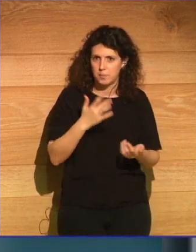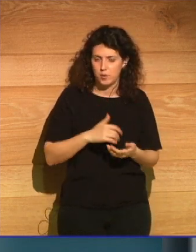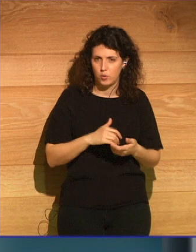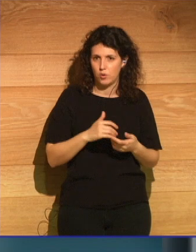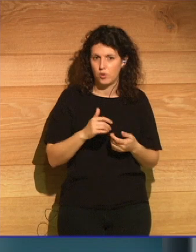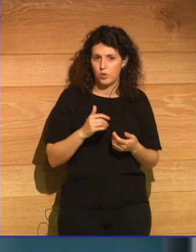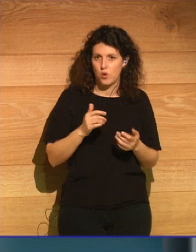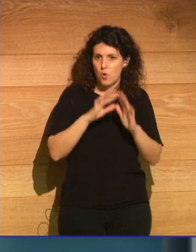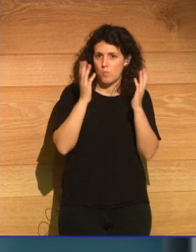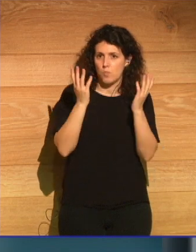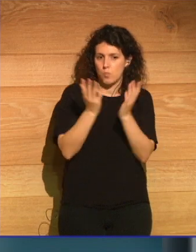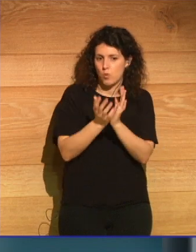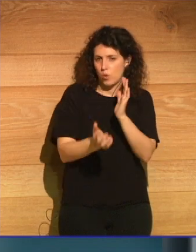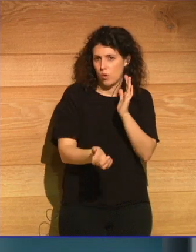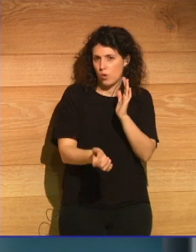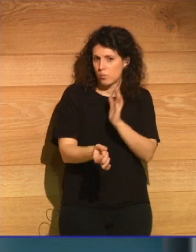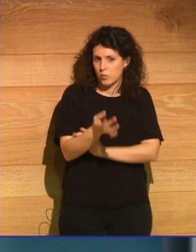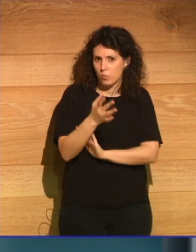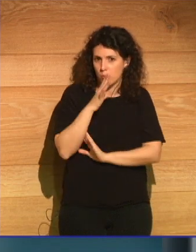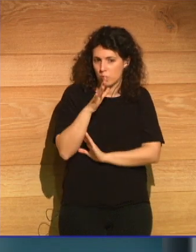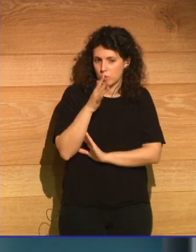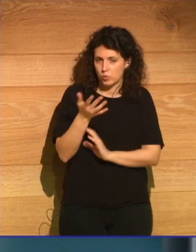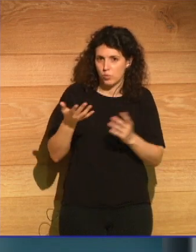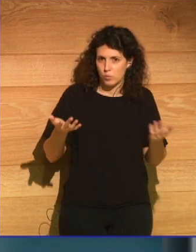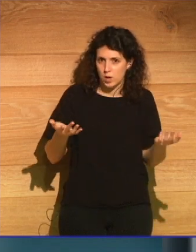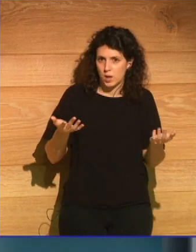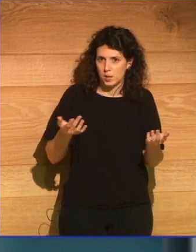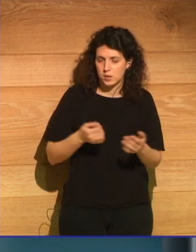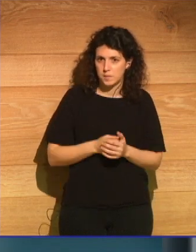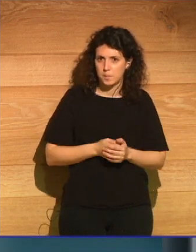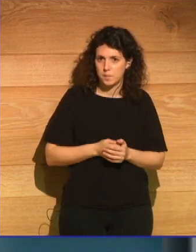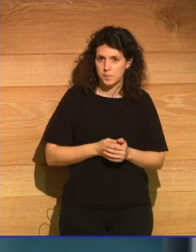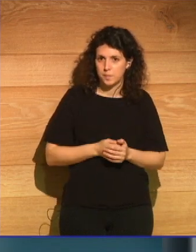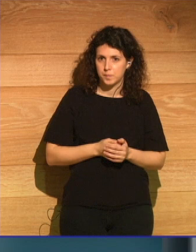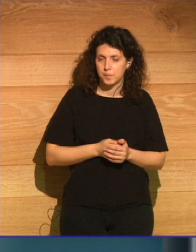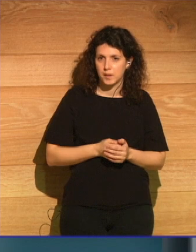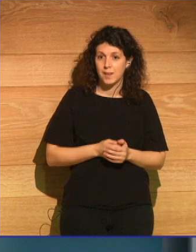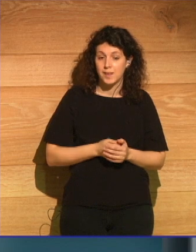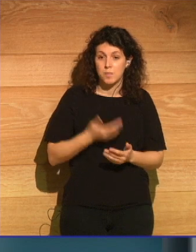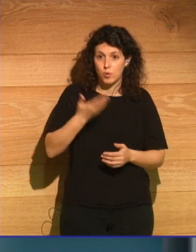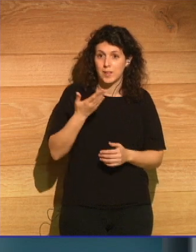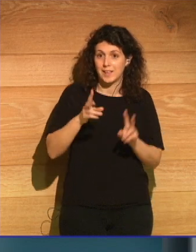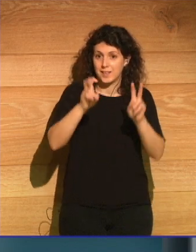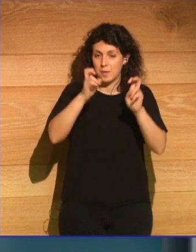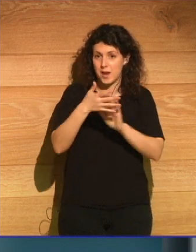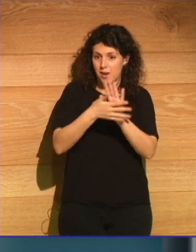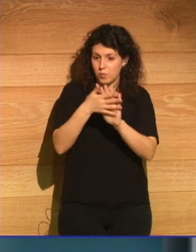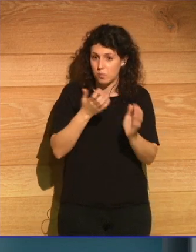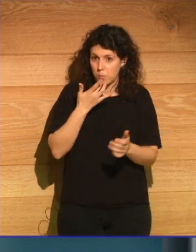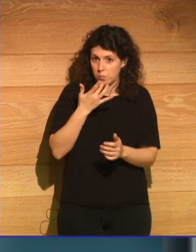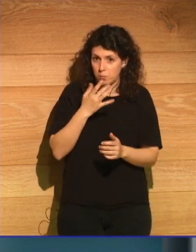de dónde viene el mundo en el que estamos me alegro mucho de que me saques este tema colación porque es un ejemplo